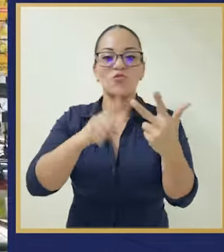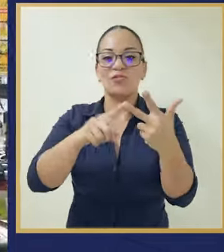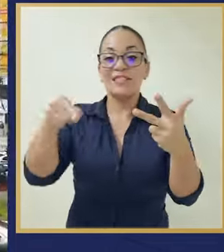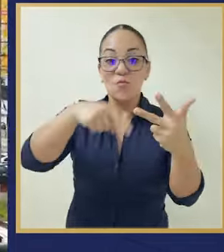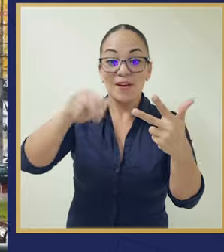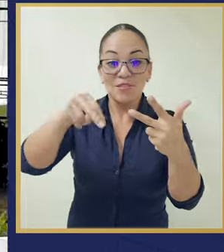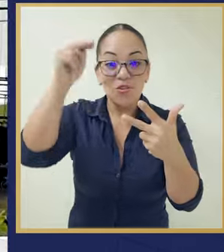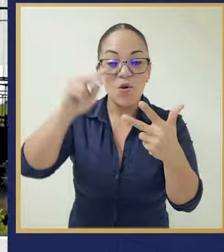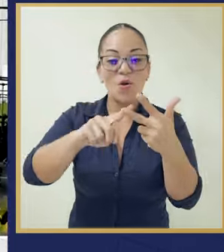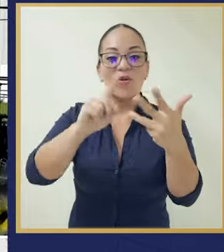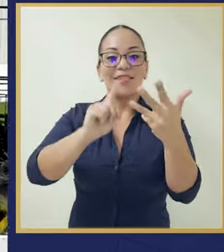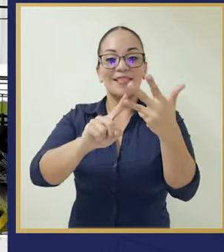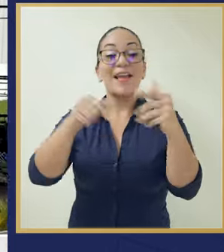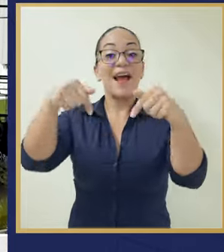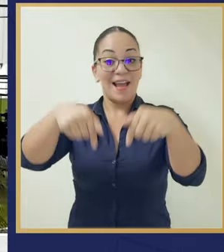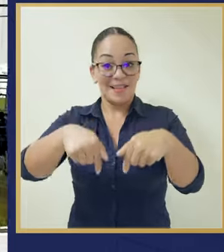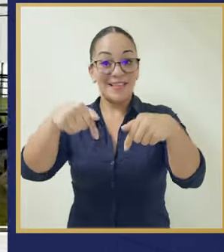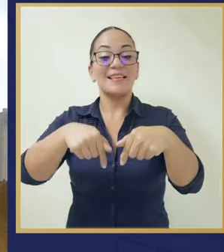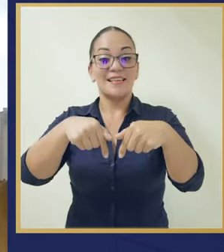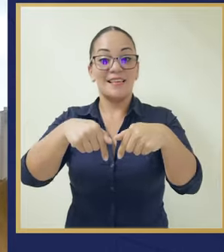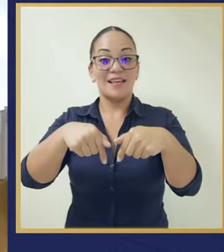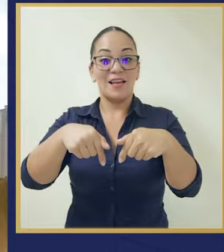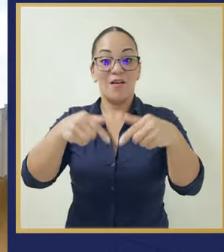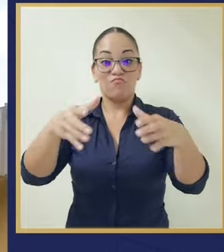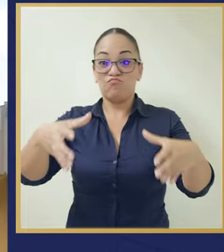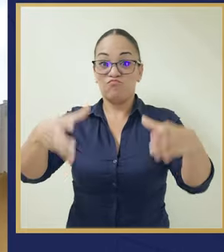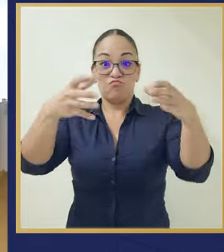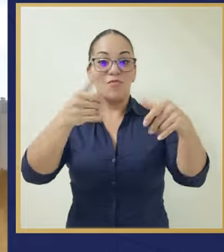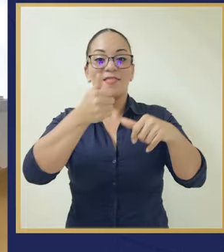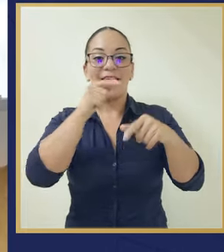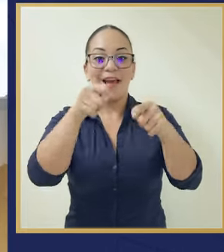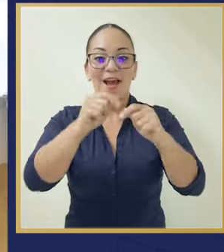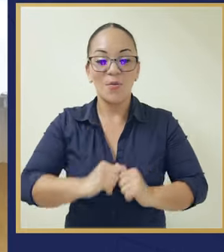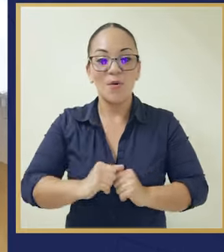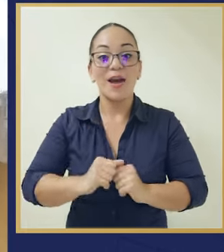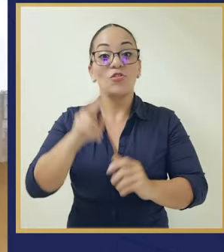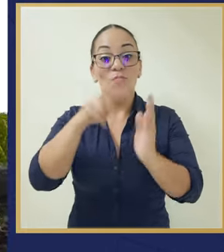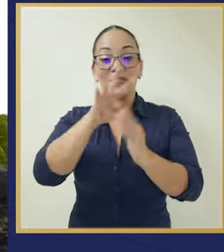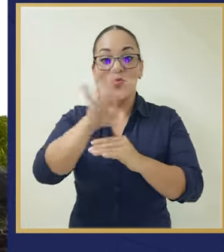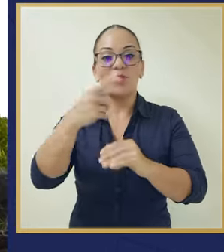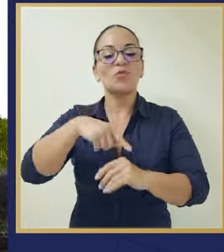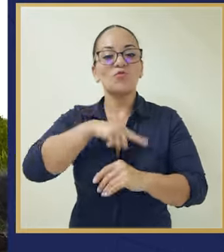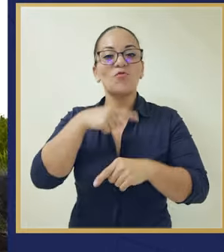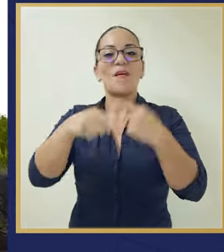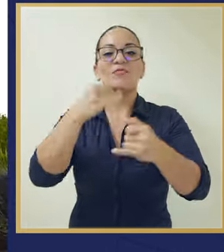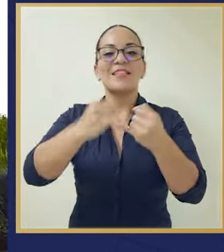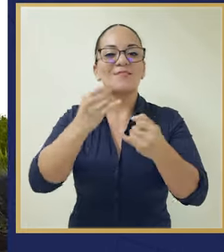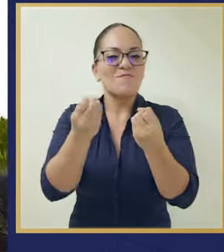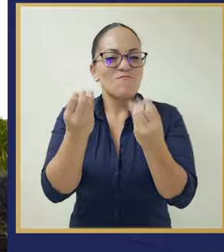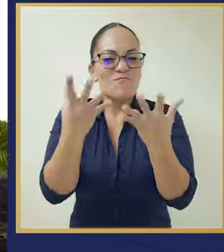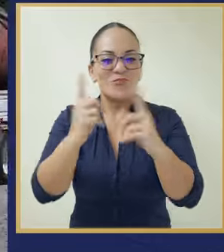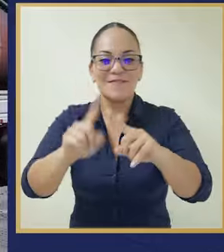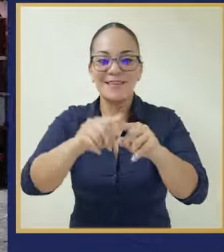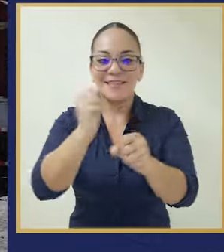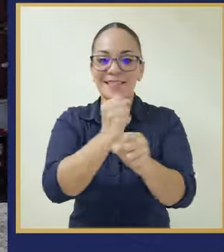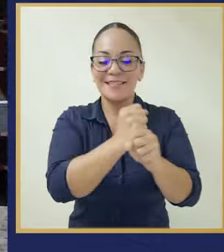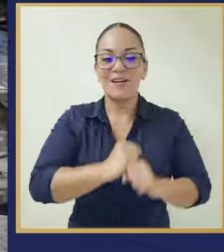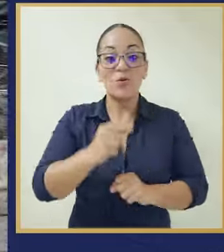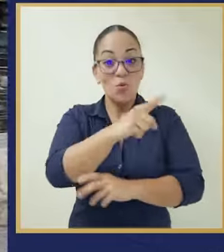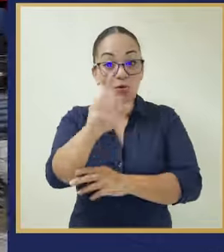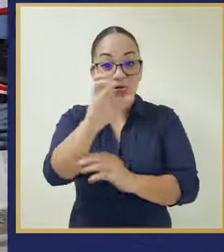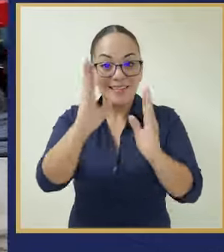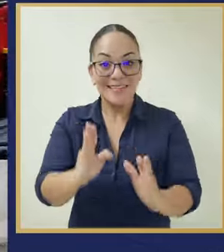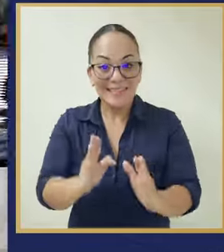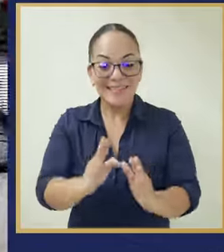Atillos, en Circunvalación Norte, también aquí en el Monumento al Agua. En este 2024 vamos a terminar muchísimas de estas obras